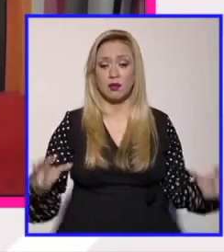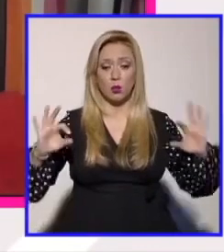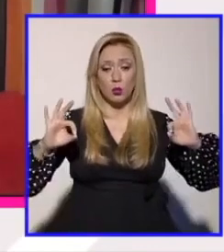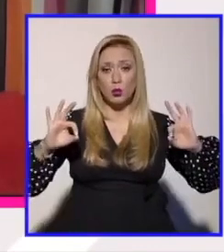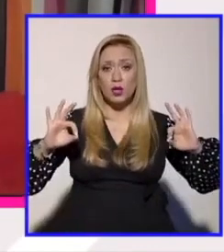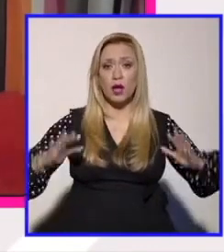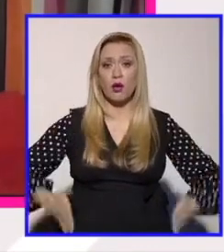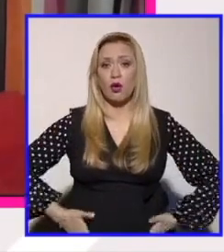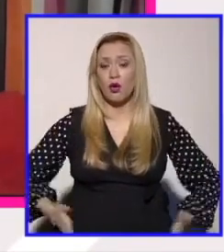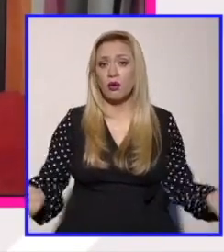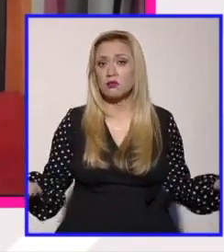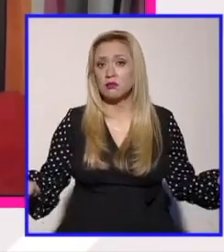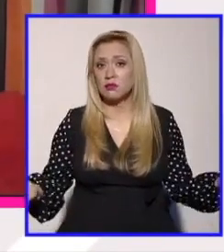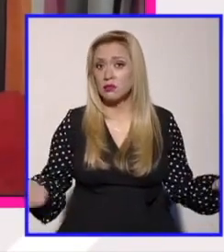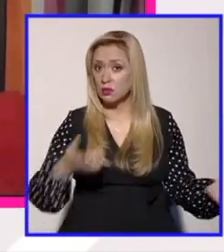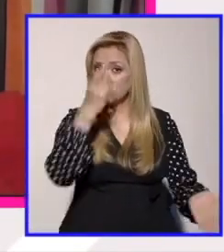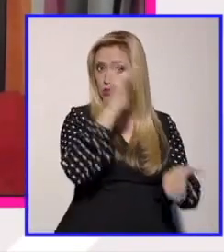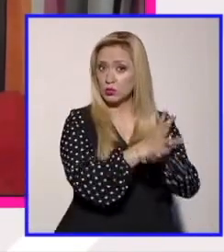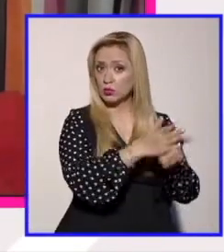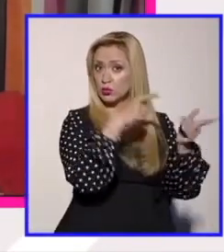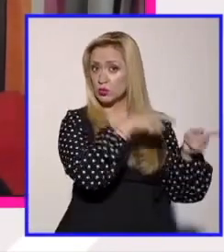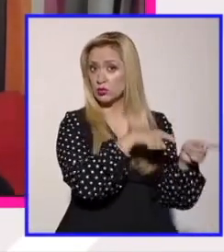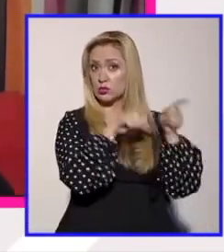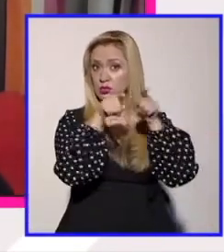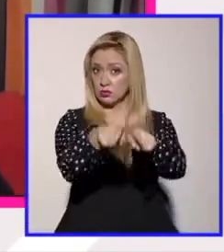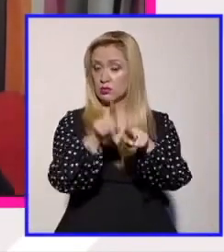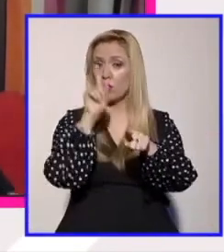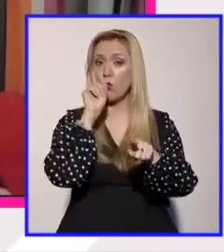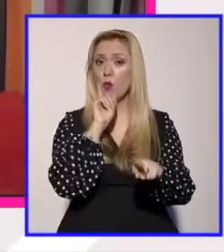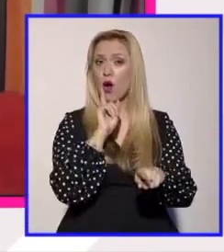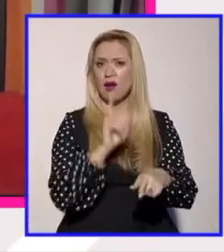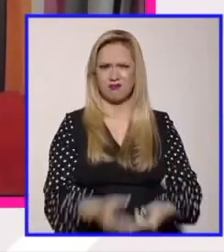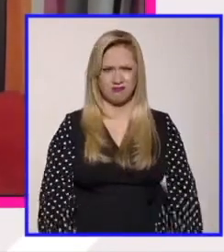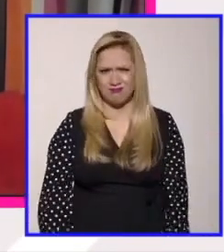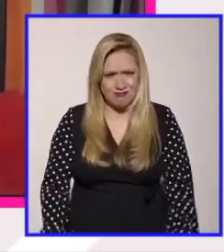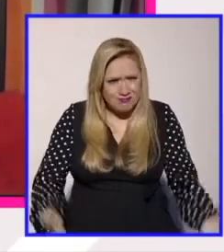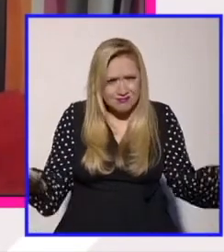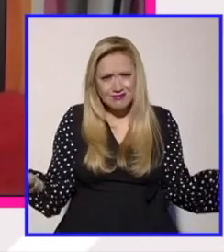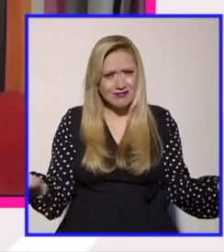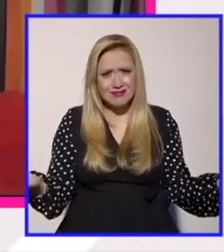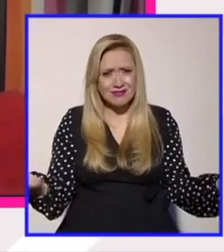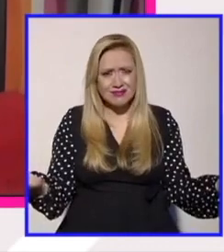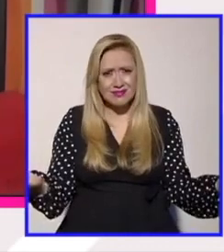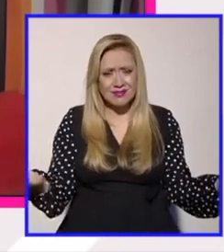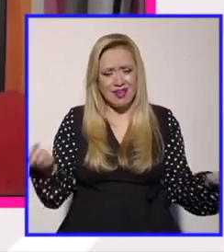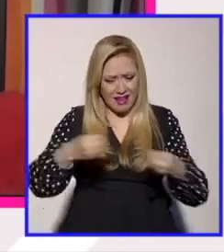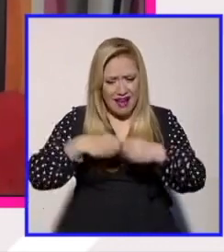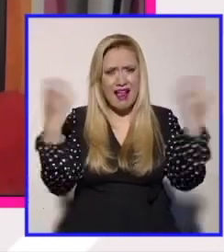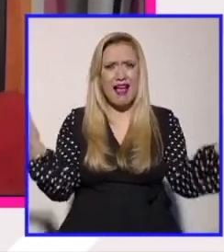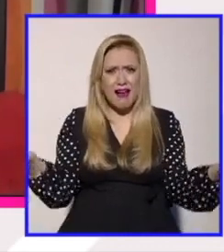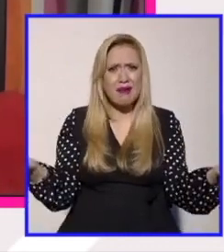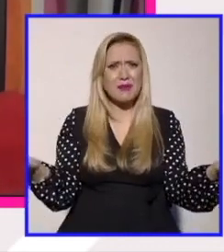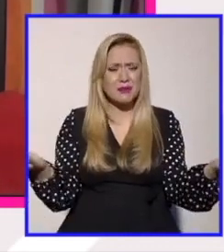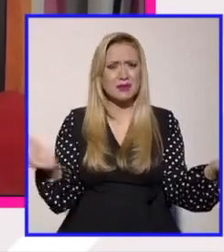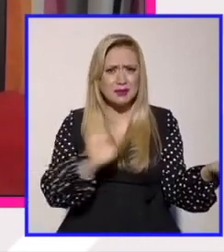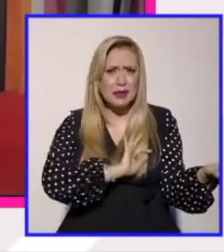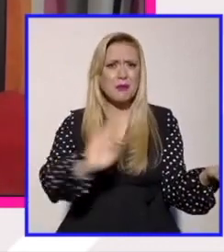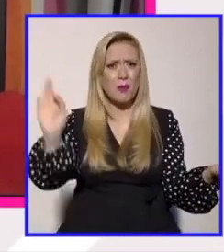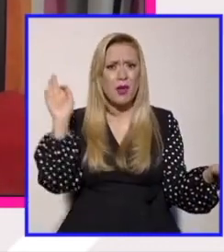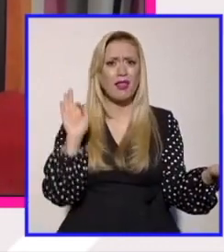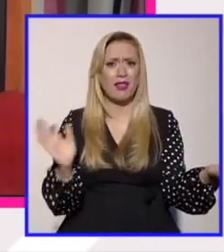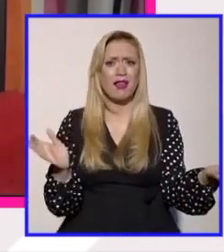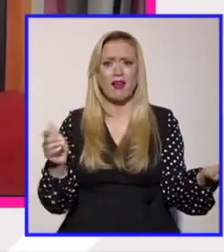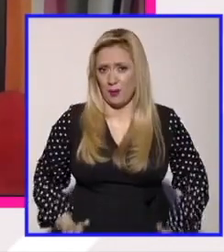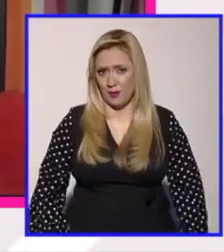violencias que son específicas para esos cuerpos me explico se vale tener análisis complejos de eso se trata el